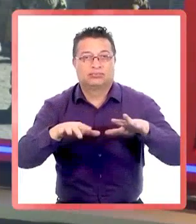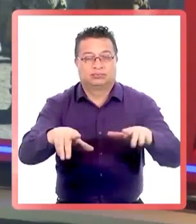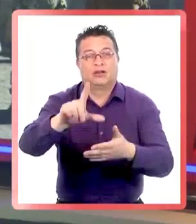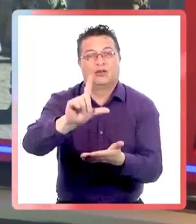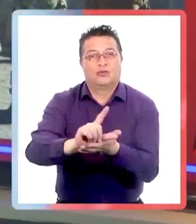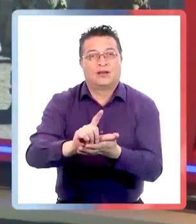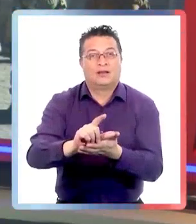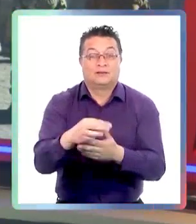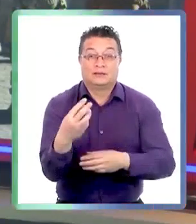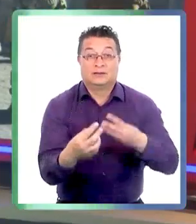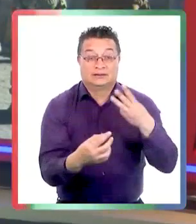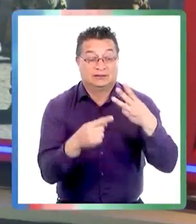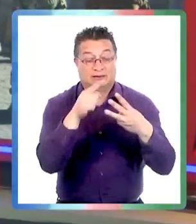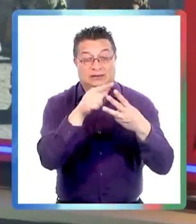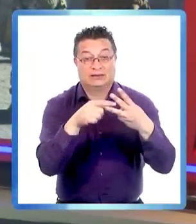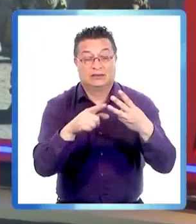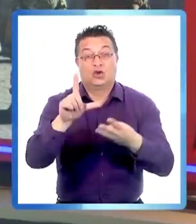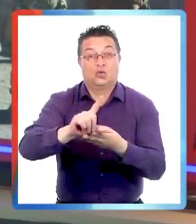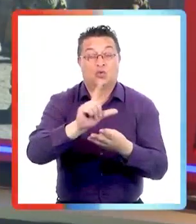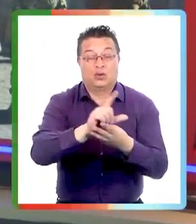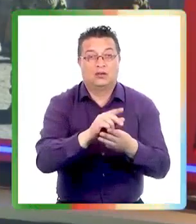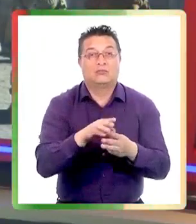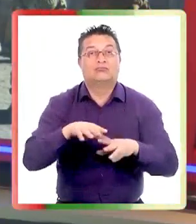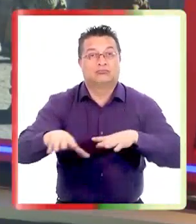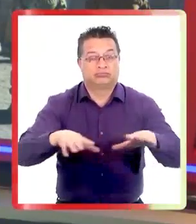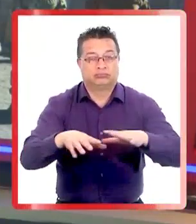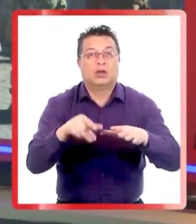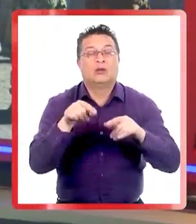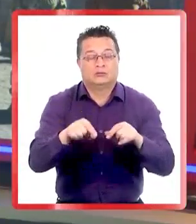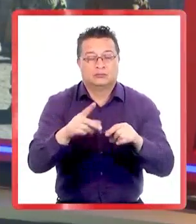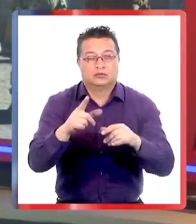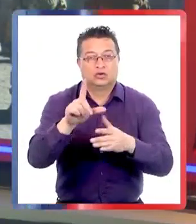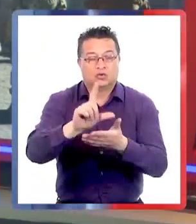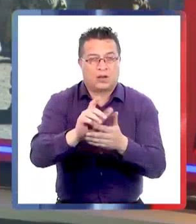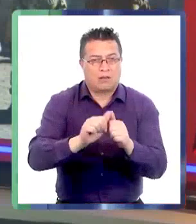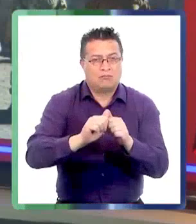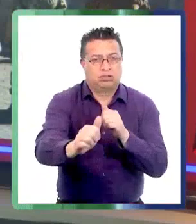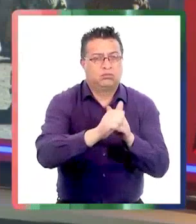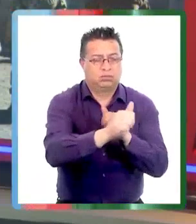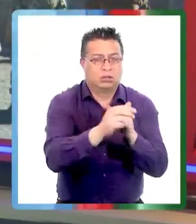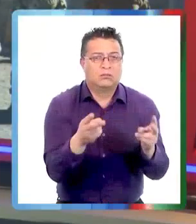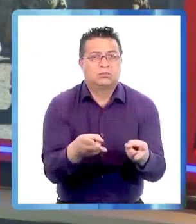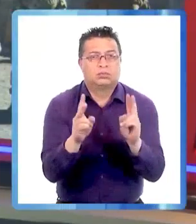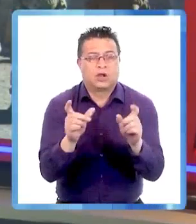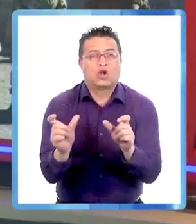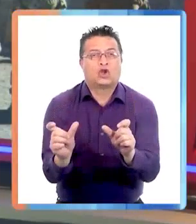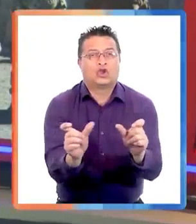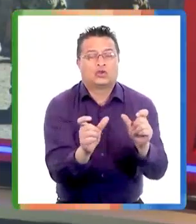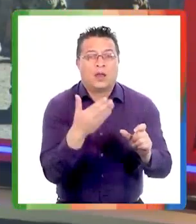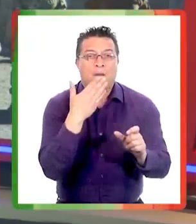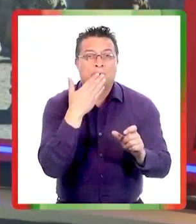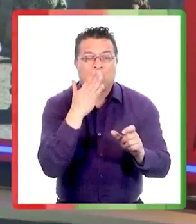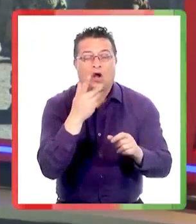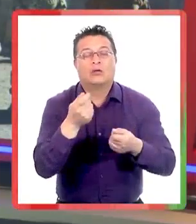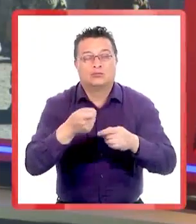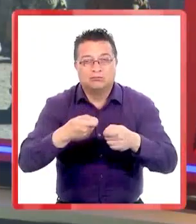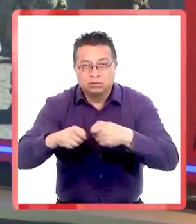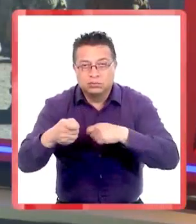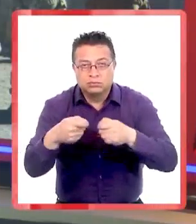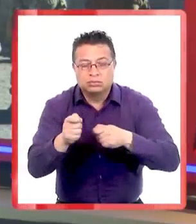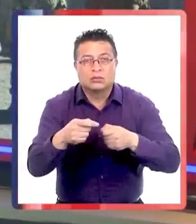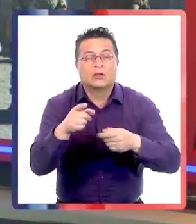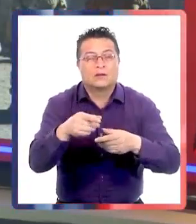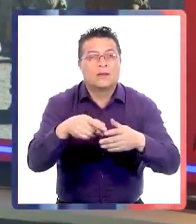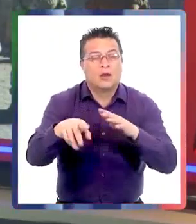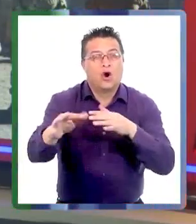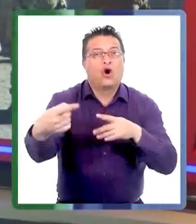militares que están desplegados en la zona. Son tres puestos móviles especialmente diseñados para zonas extremas que les van a permitir controlar de mejor